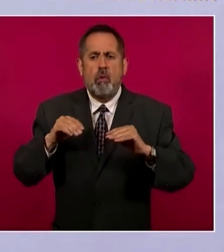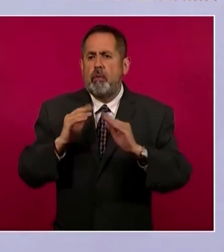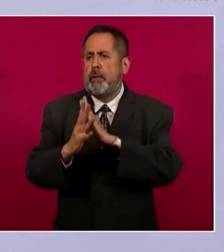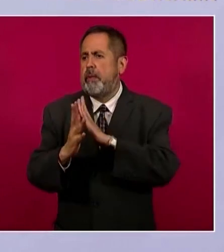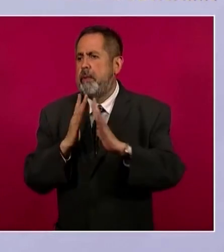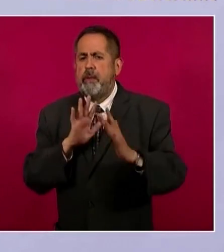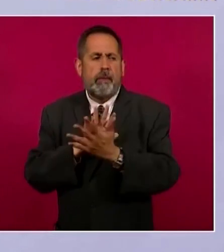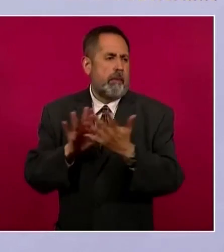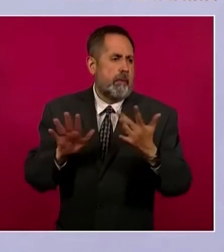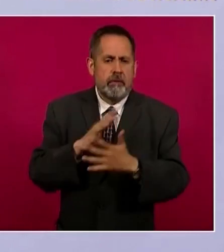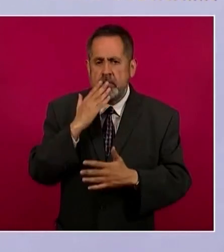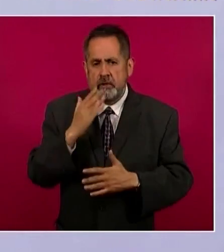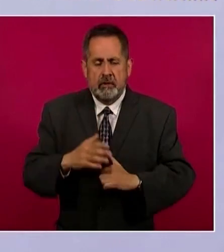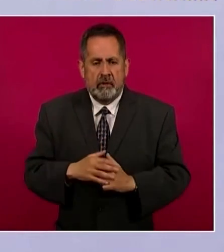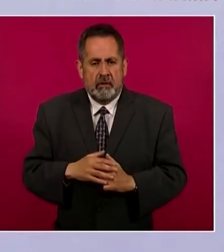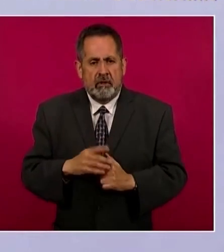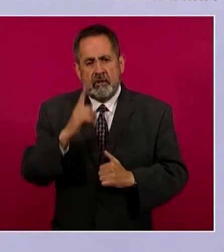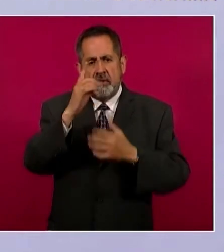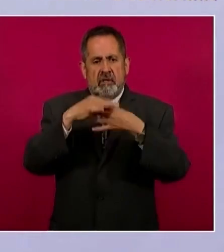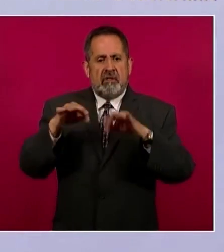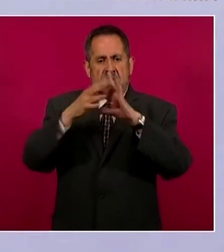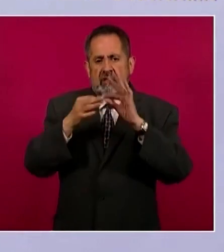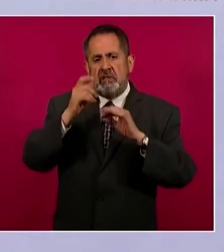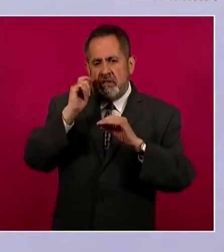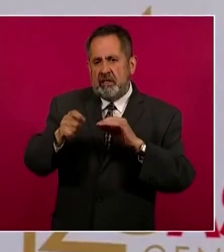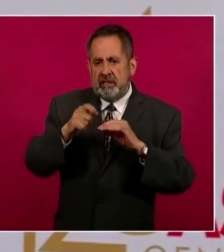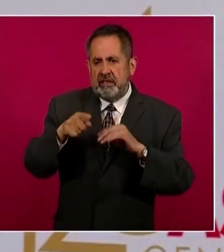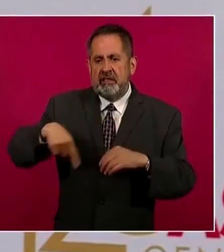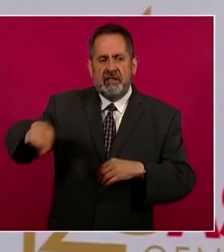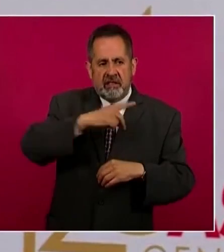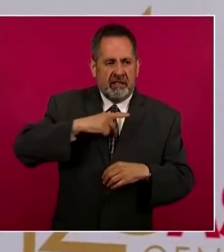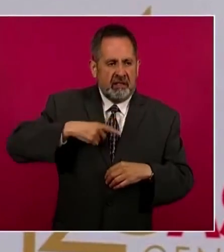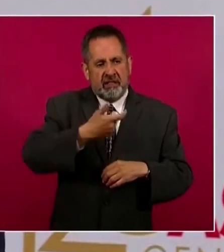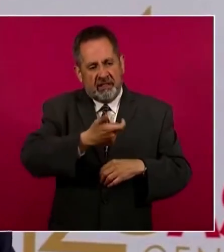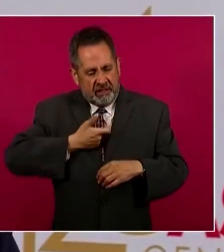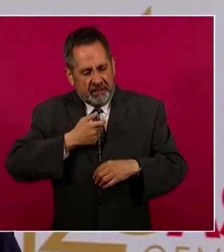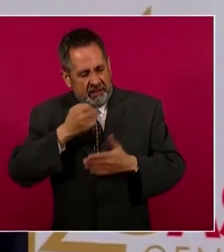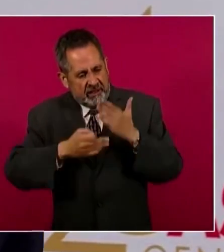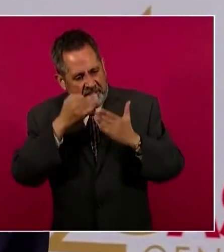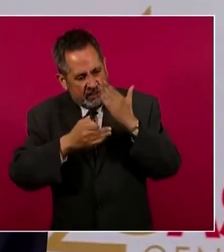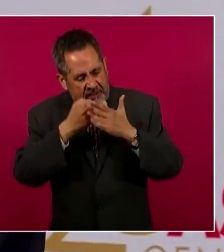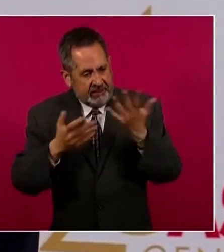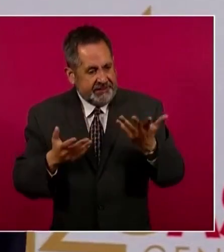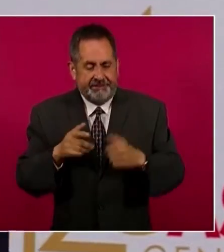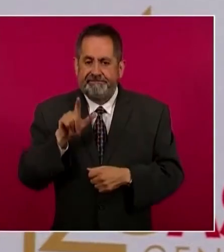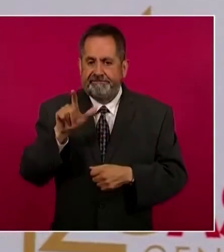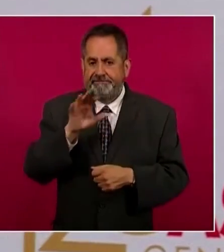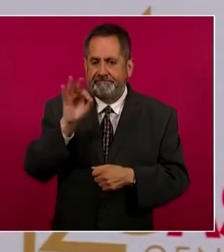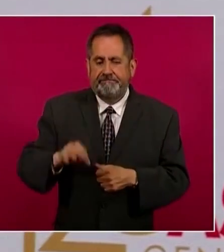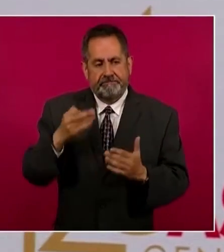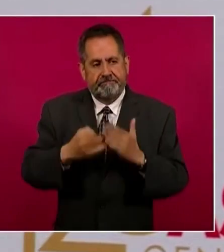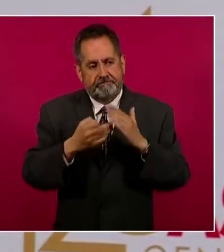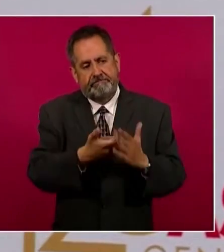luego, preocupa y es imperativo reducir la cartera vencida, que actualmente llega al 17 por ciento.